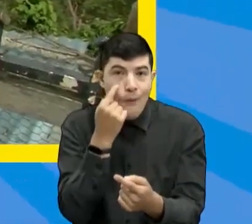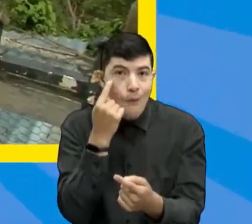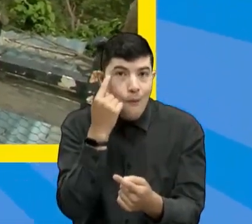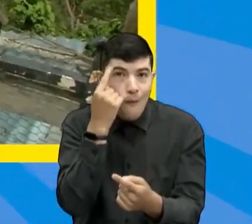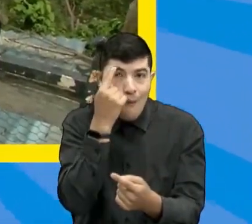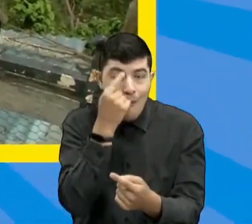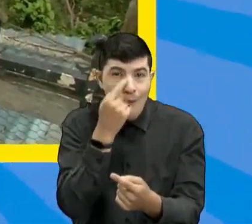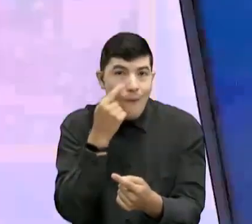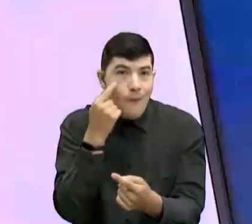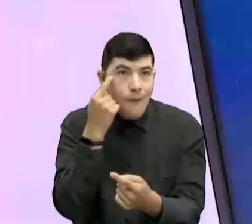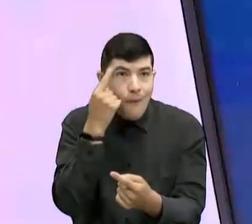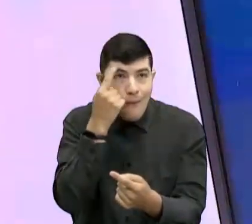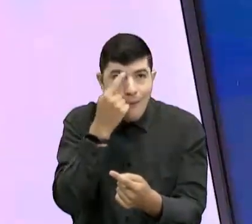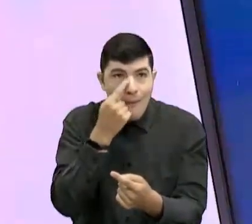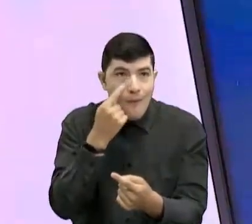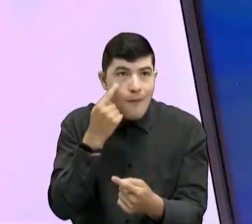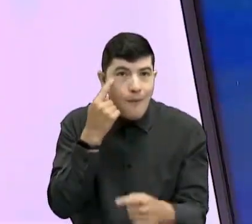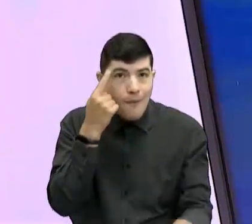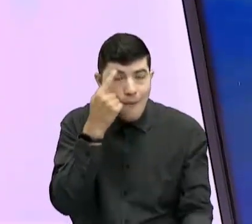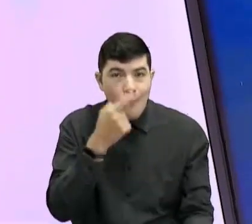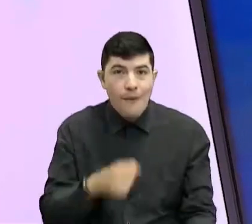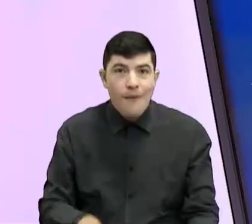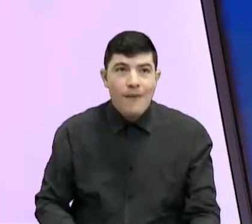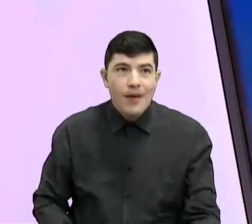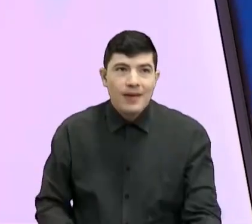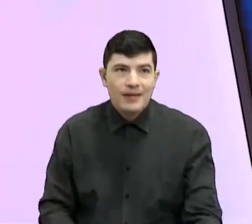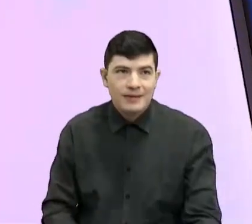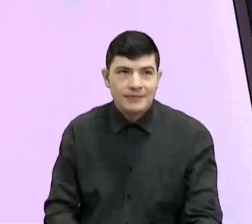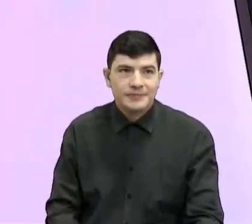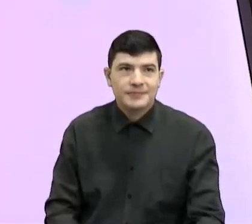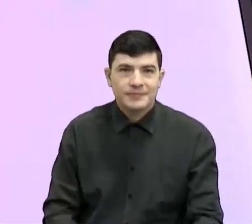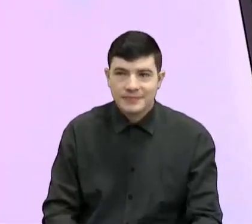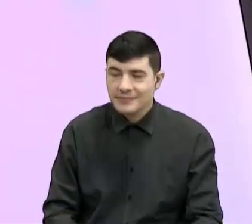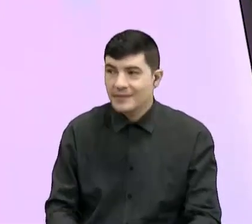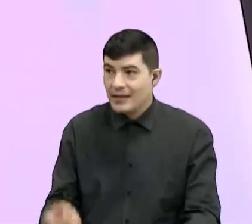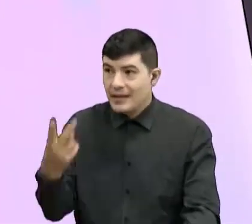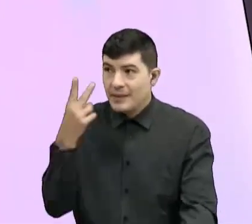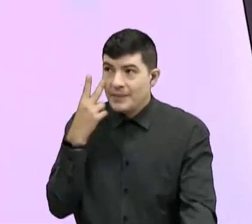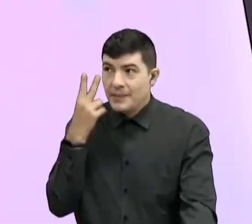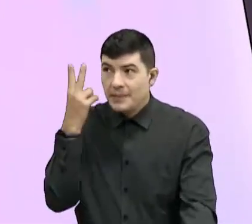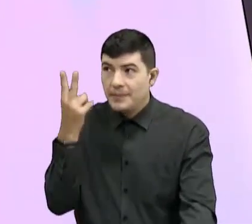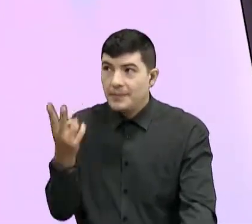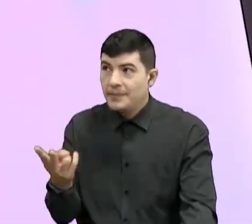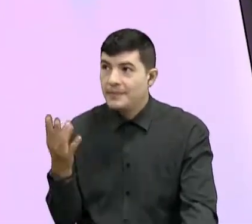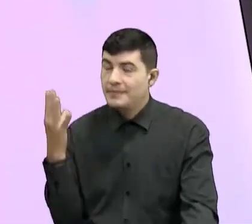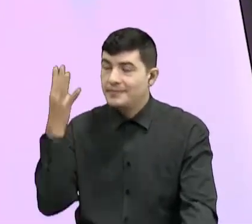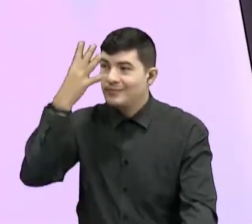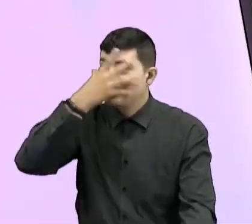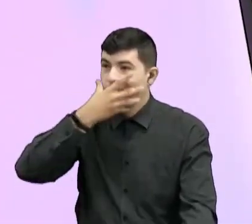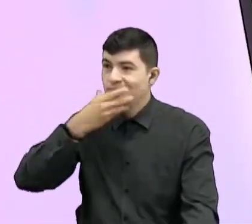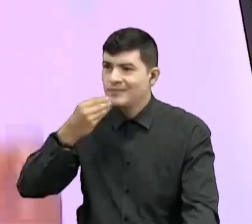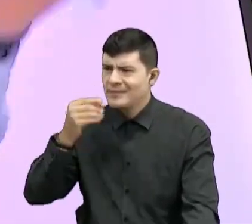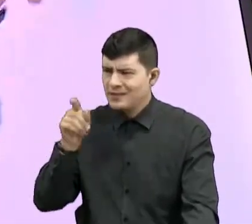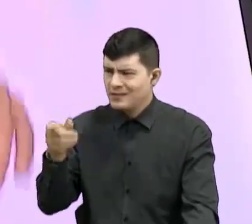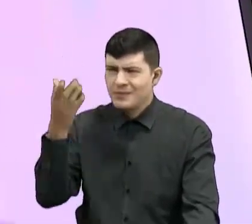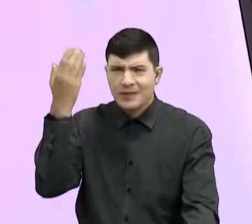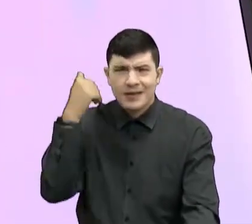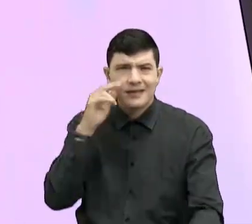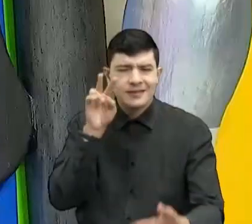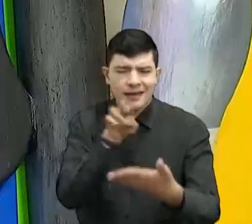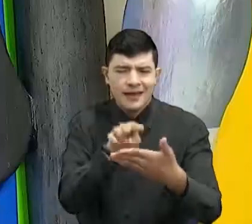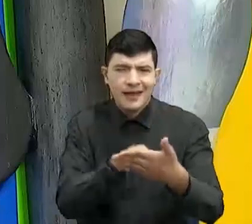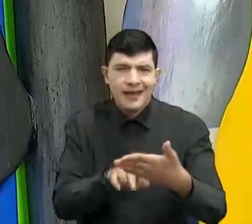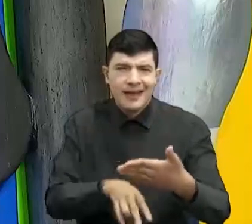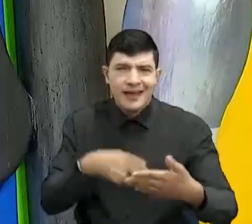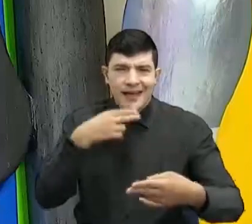Sí, ¿no? Para verte mejor. Eso es. Te leíste el cuento ese de Caperucita, ¿no?